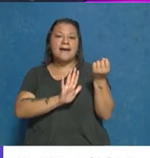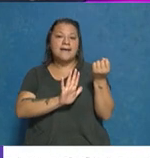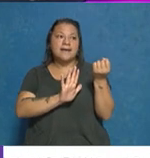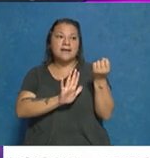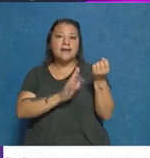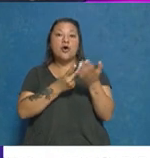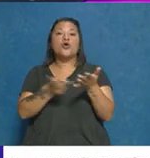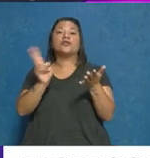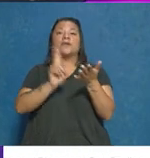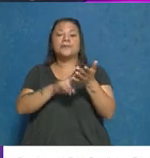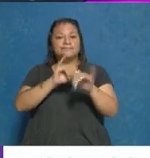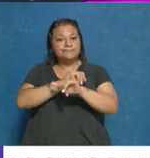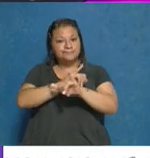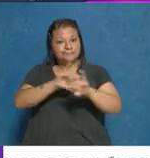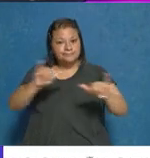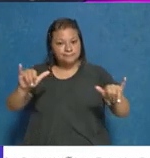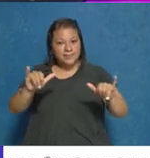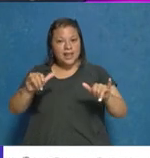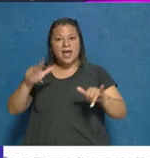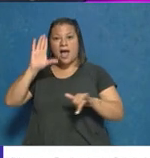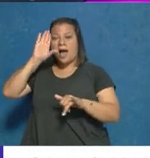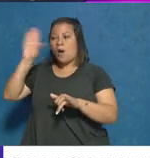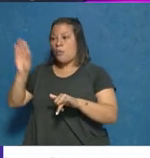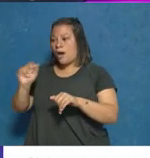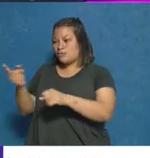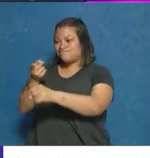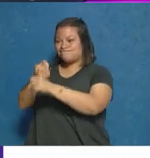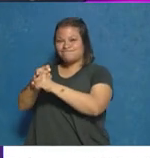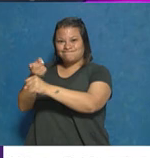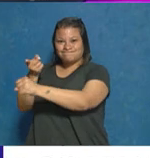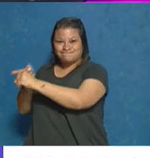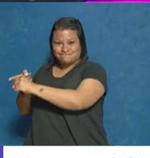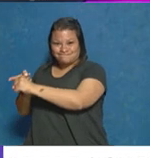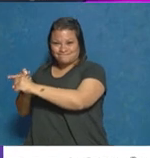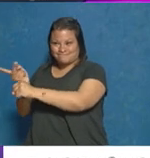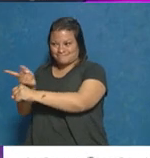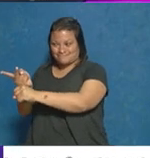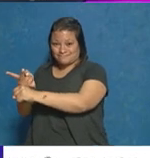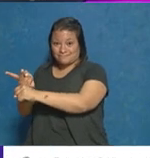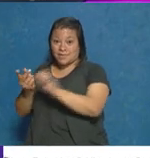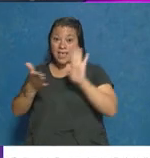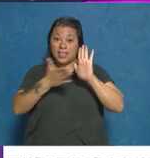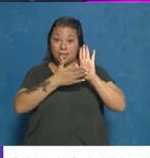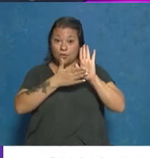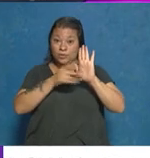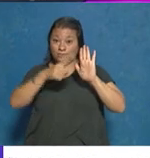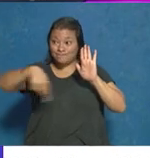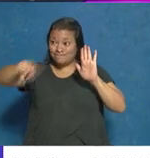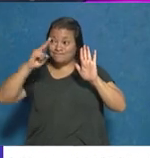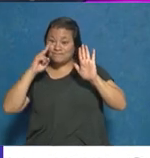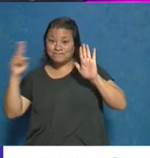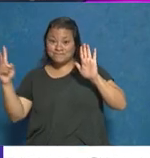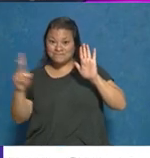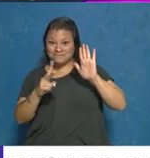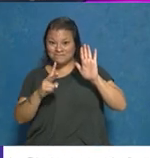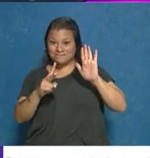reiteramos, la interpretación que hace la defensa. Claro. Es decir, lo que ustedes veían en el documento recién allí en pantalla,